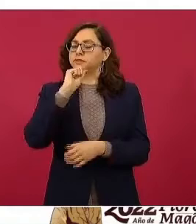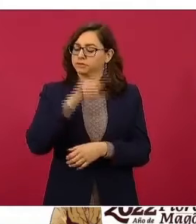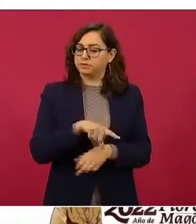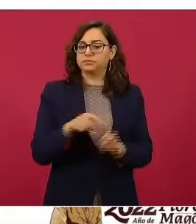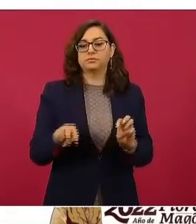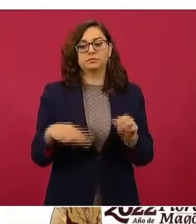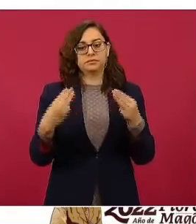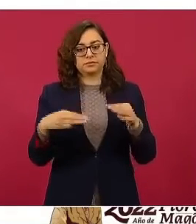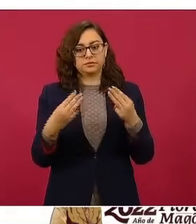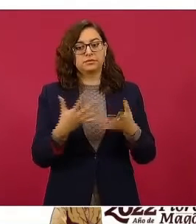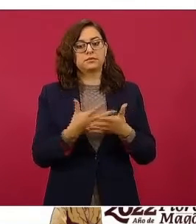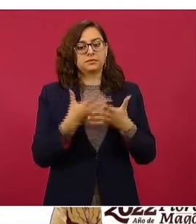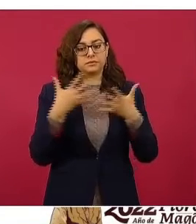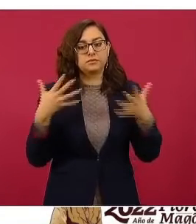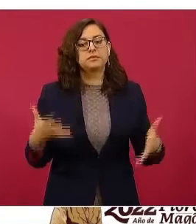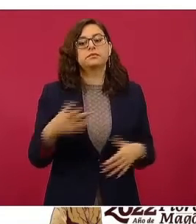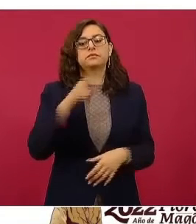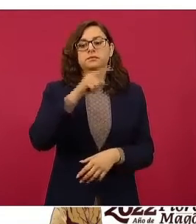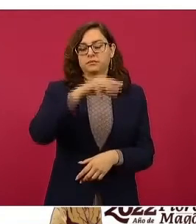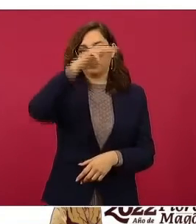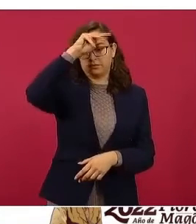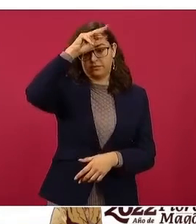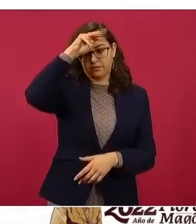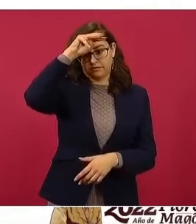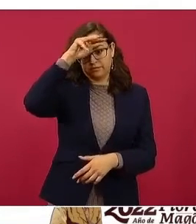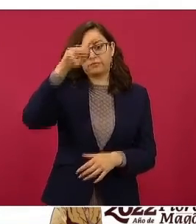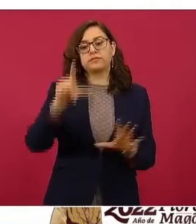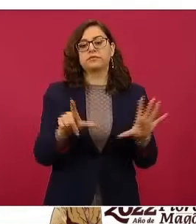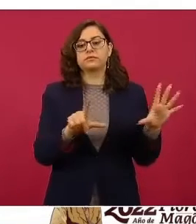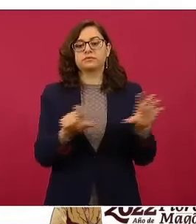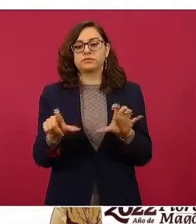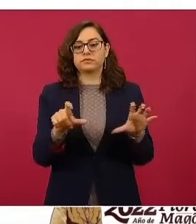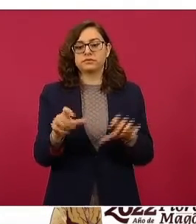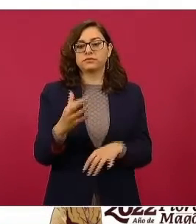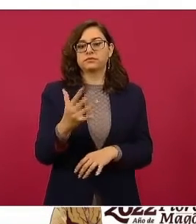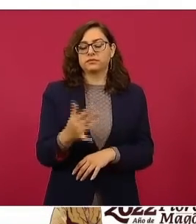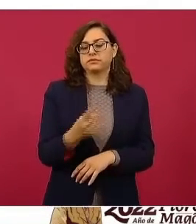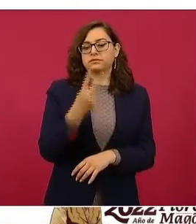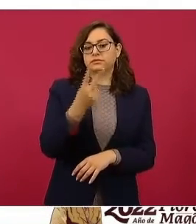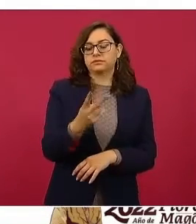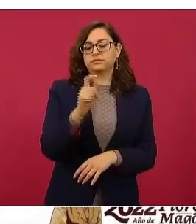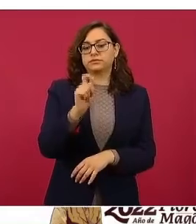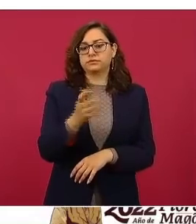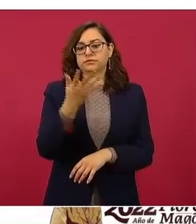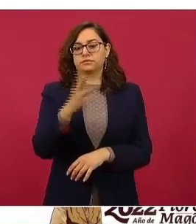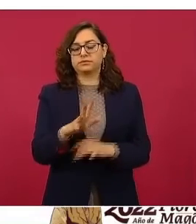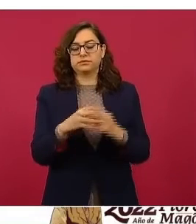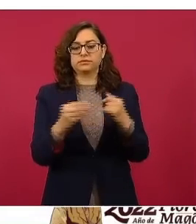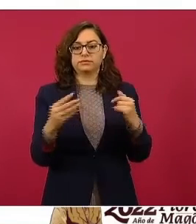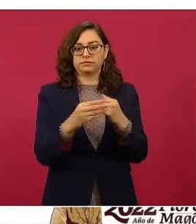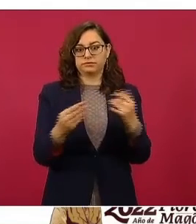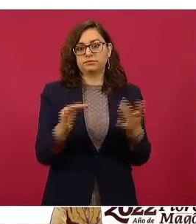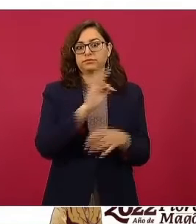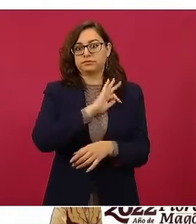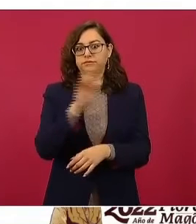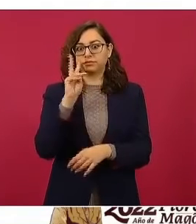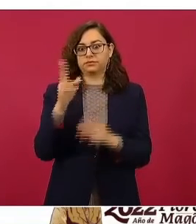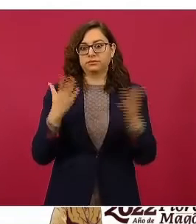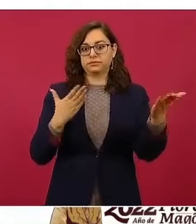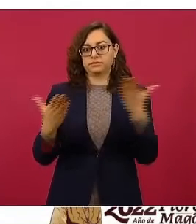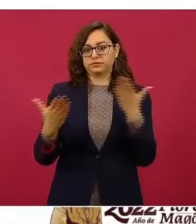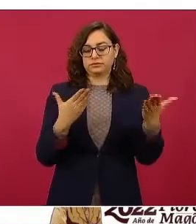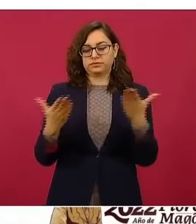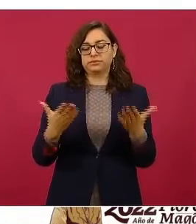Central de Abastos, en Monterrey, Nuevo León, 752 pesos con 10 centavos. Vean la diferencia con la